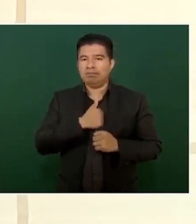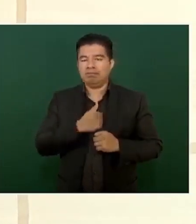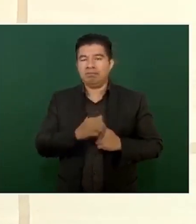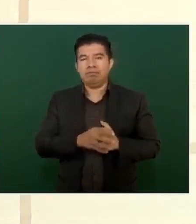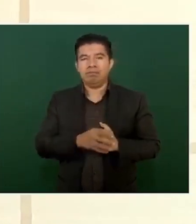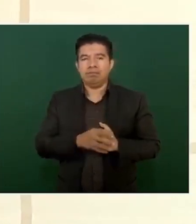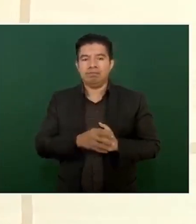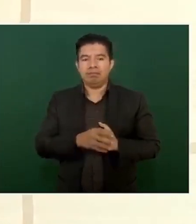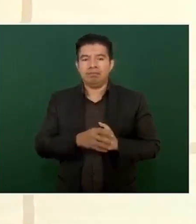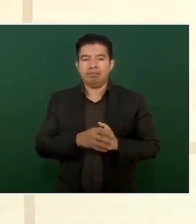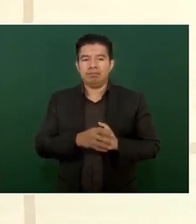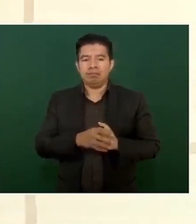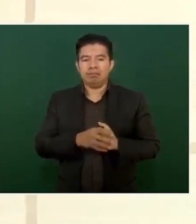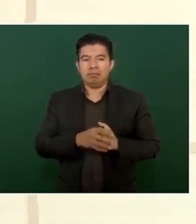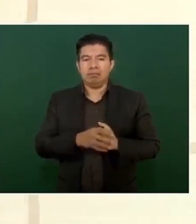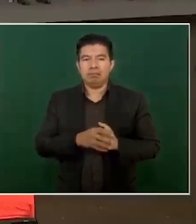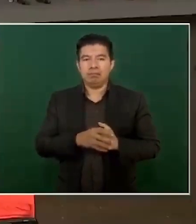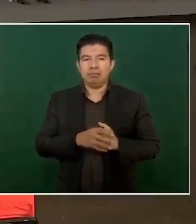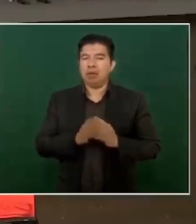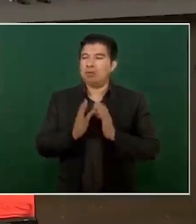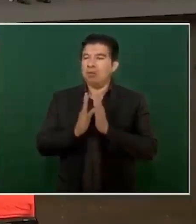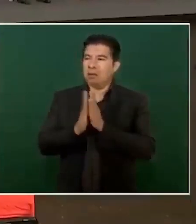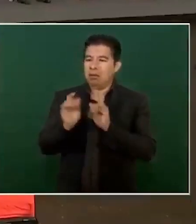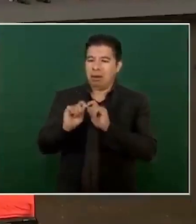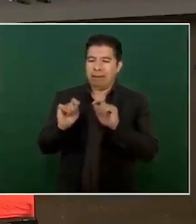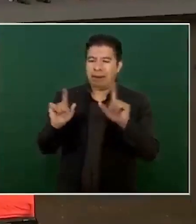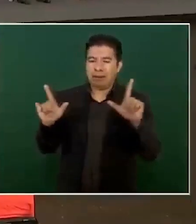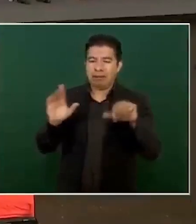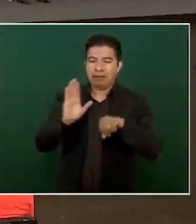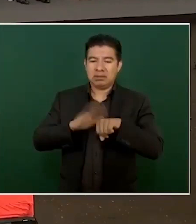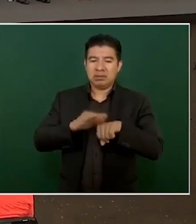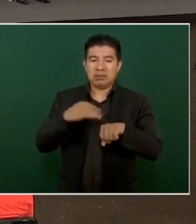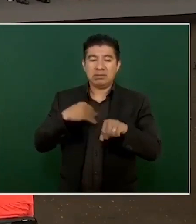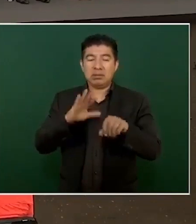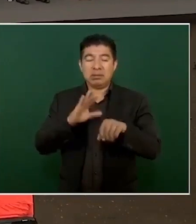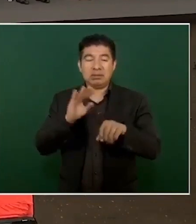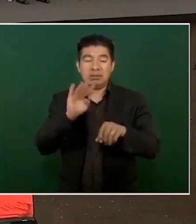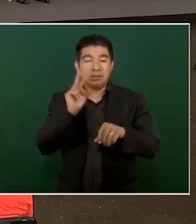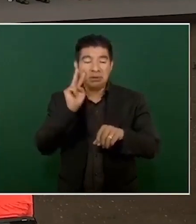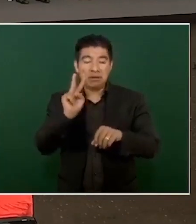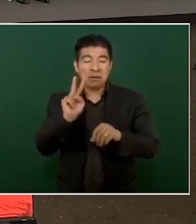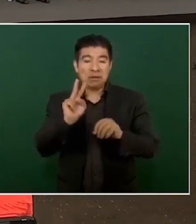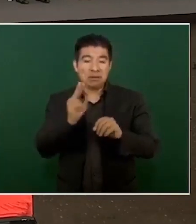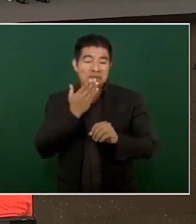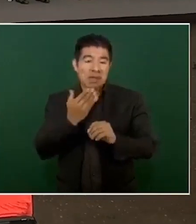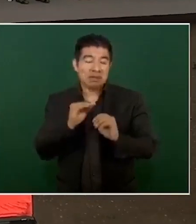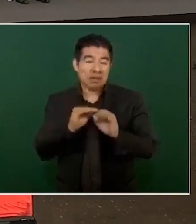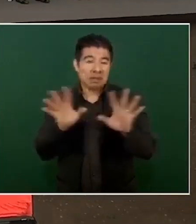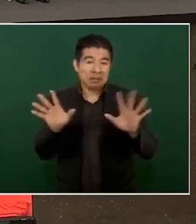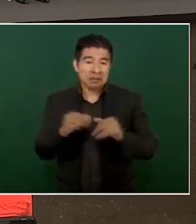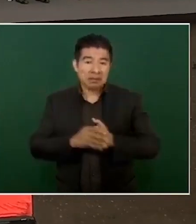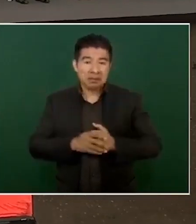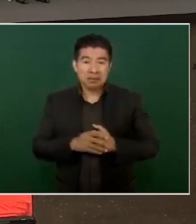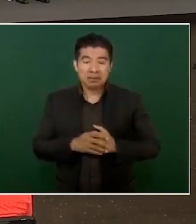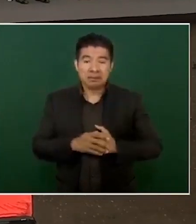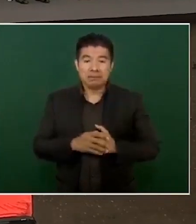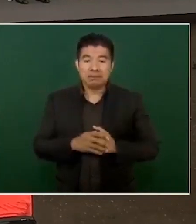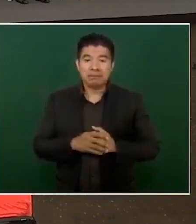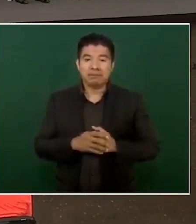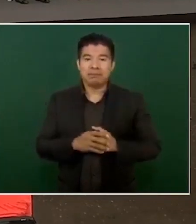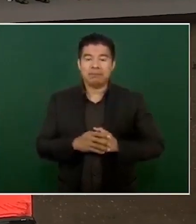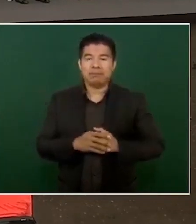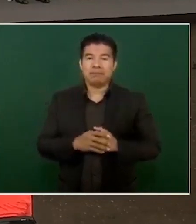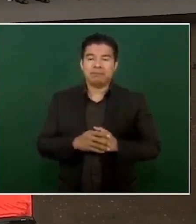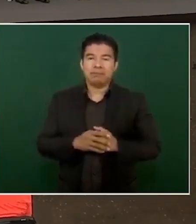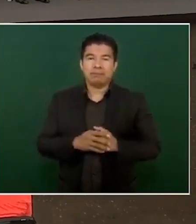No se puede Ampliar un poco Ah sí Pues está pequeño Yo veo bien Más grande Pues más grande Otro